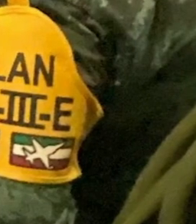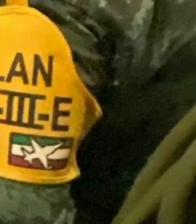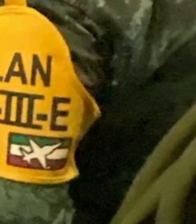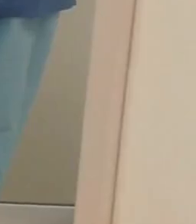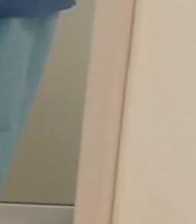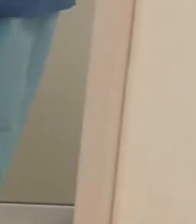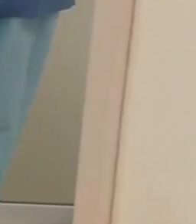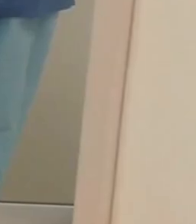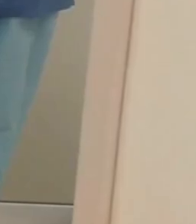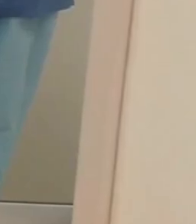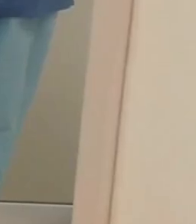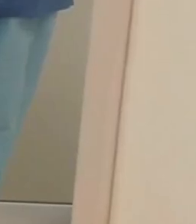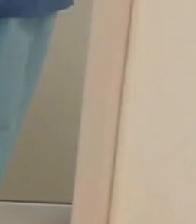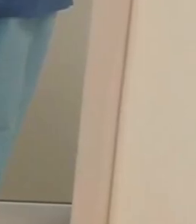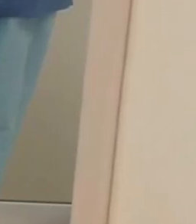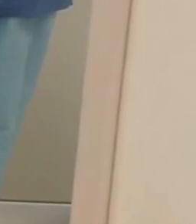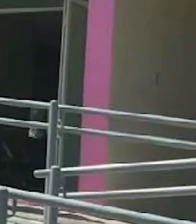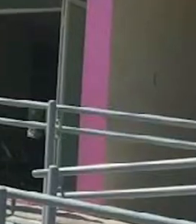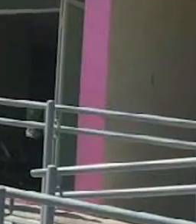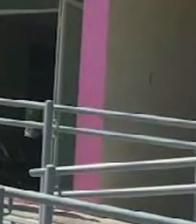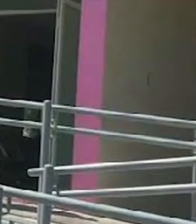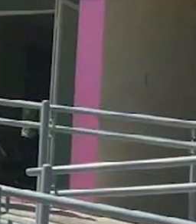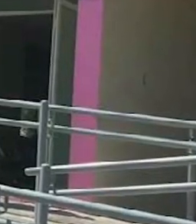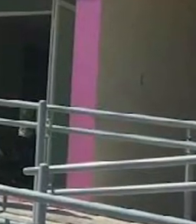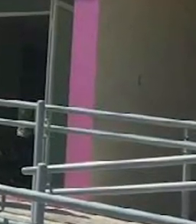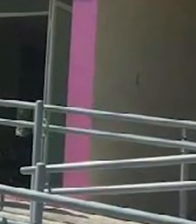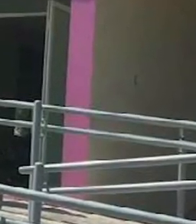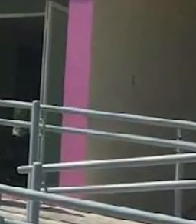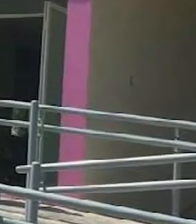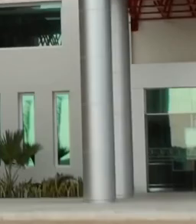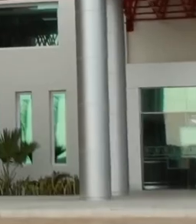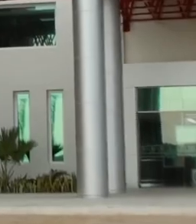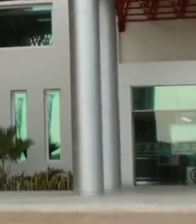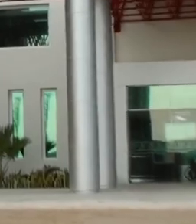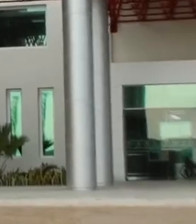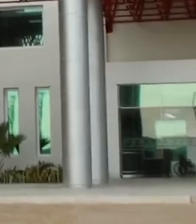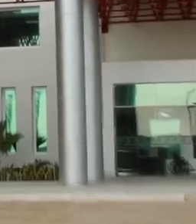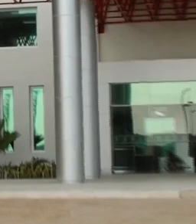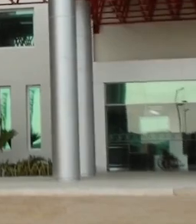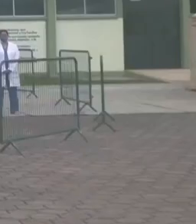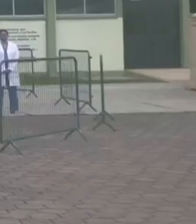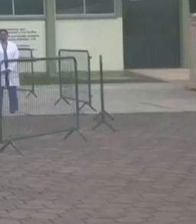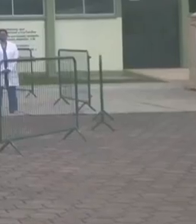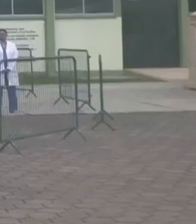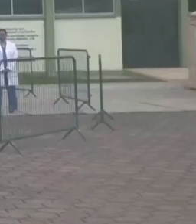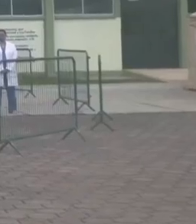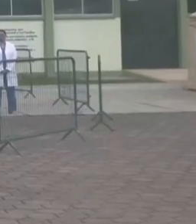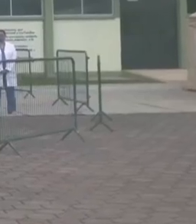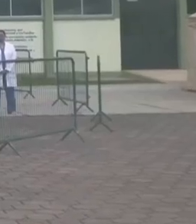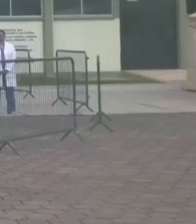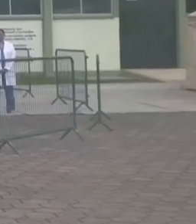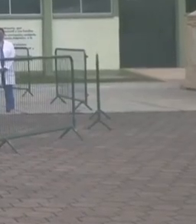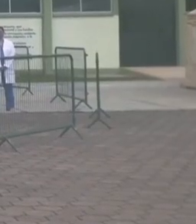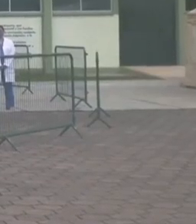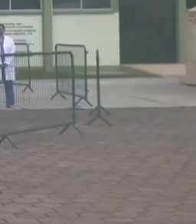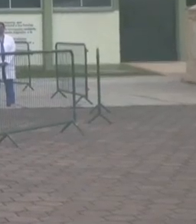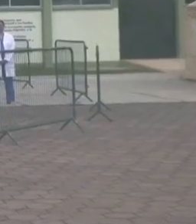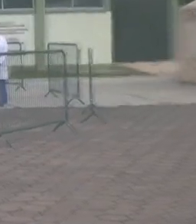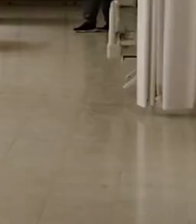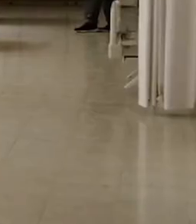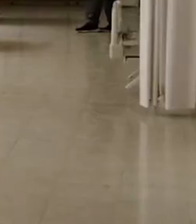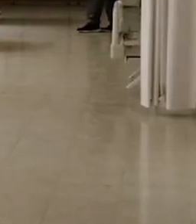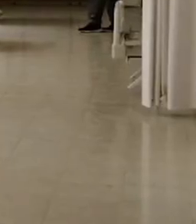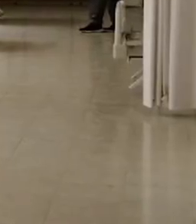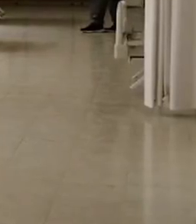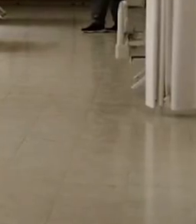de 116 instalaciones sanitarias, entre hospitales civiles, militares y unidades operativas como de terapia intensiva,